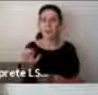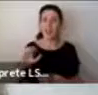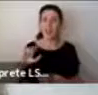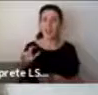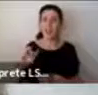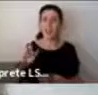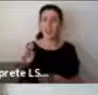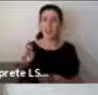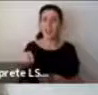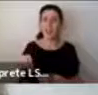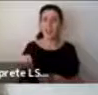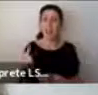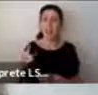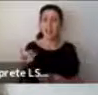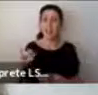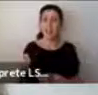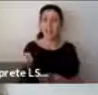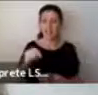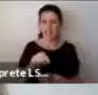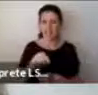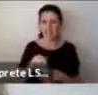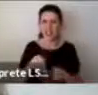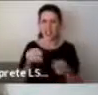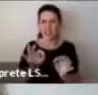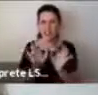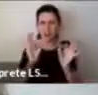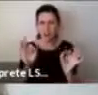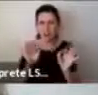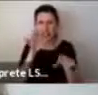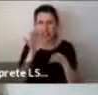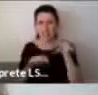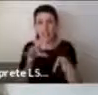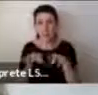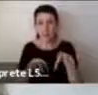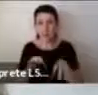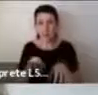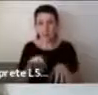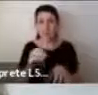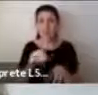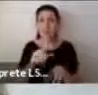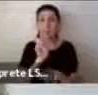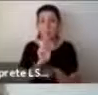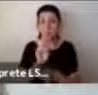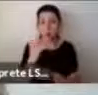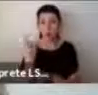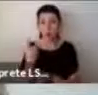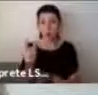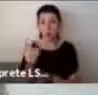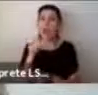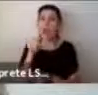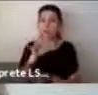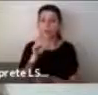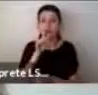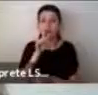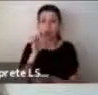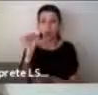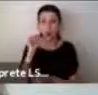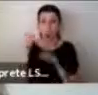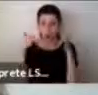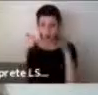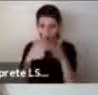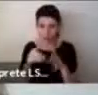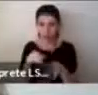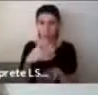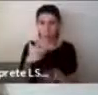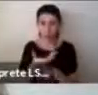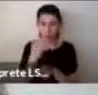Tiene una película también. Y ella tiene autismo. Forma parte del espectro autista. Y menciona las